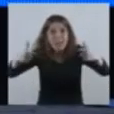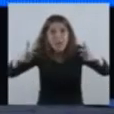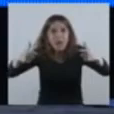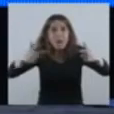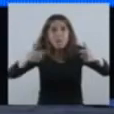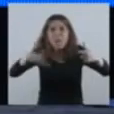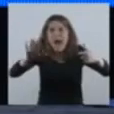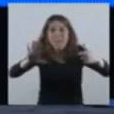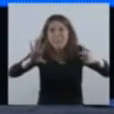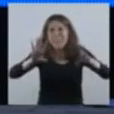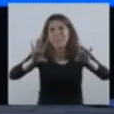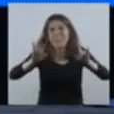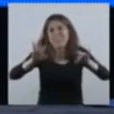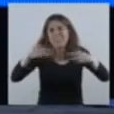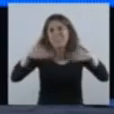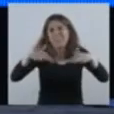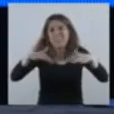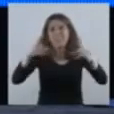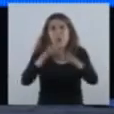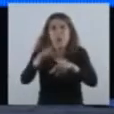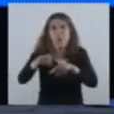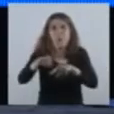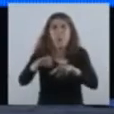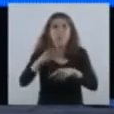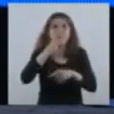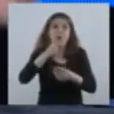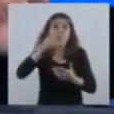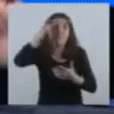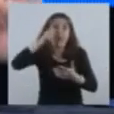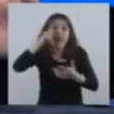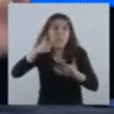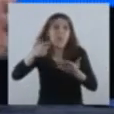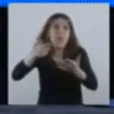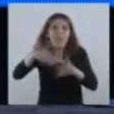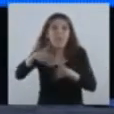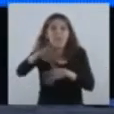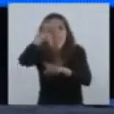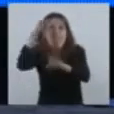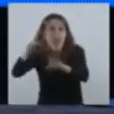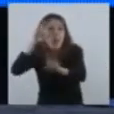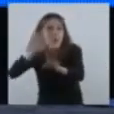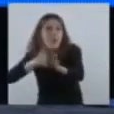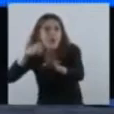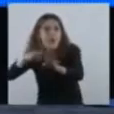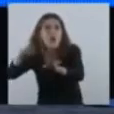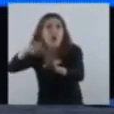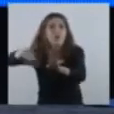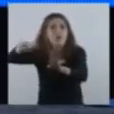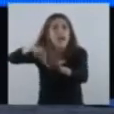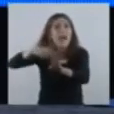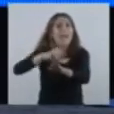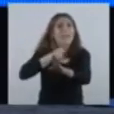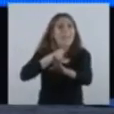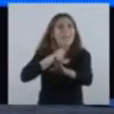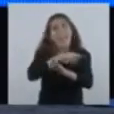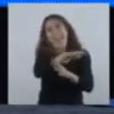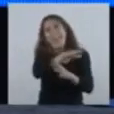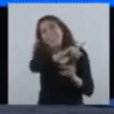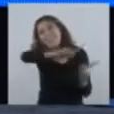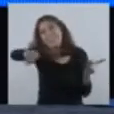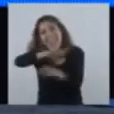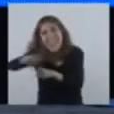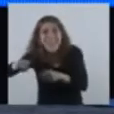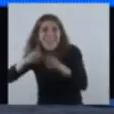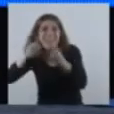Para que Mar del Plata tenga verano y todos podamos disfrutar de ese verano, tenemos que aparar el problema hoy,